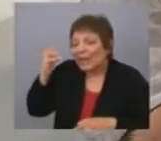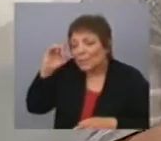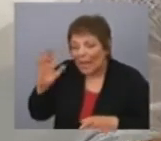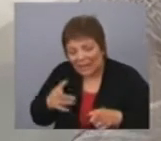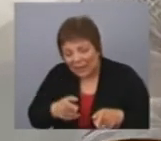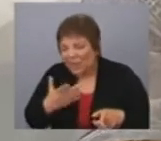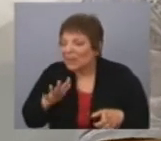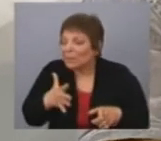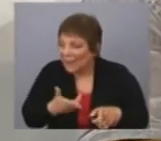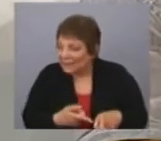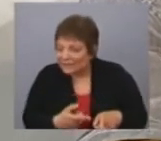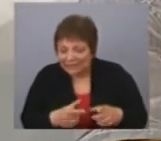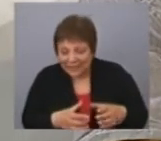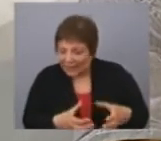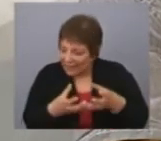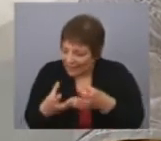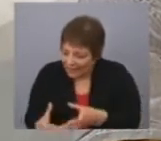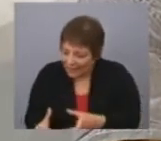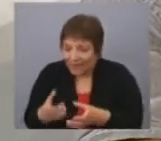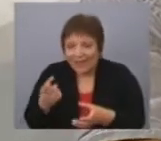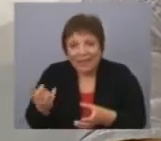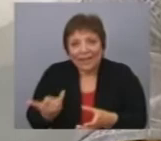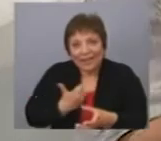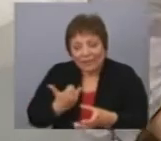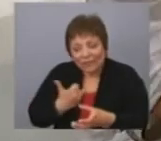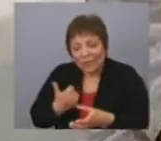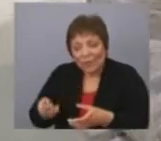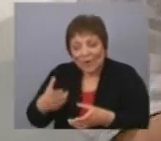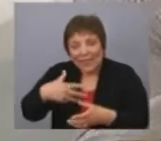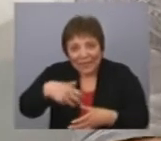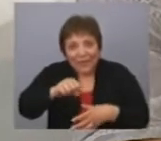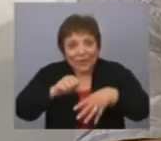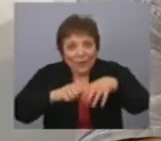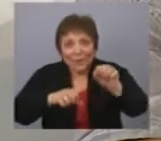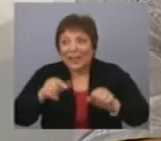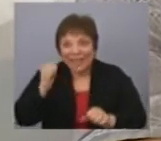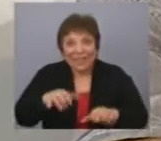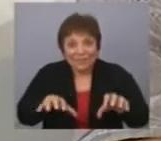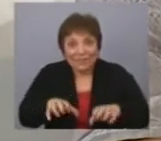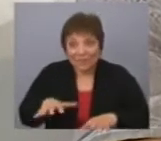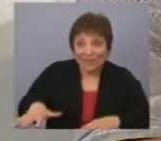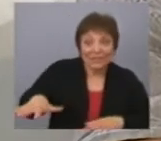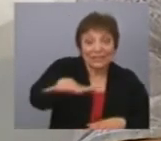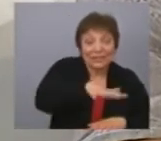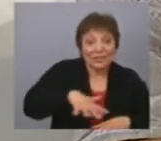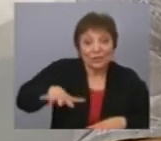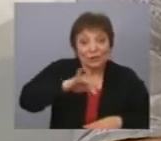qué le parece que es todas esas cosas que ellos iban encontrando porque son los pobladores que viven alrededor de